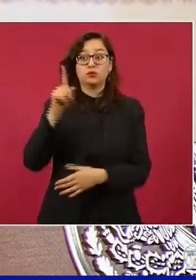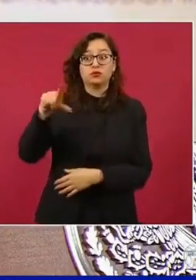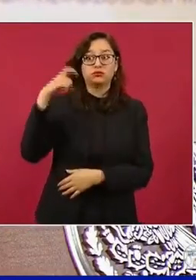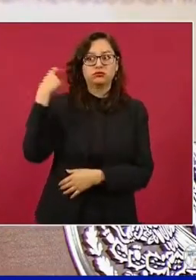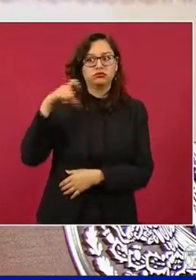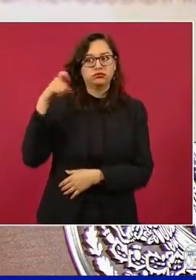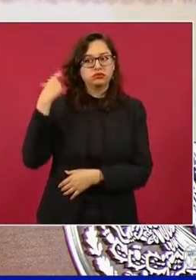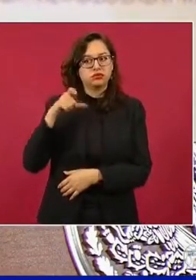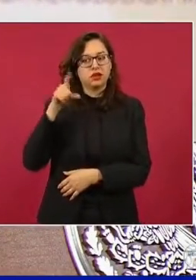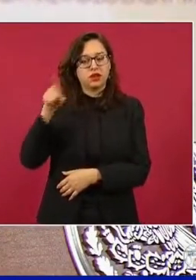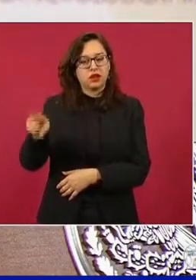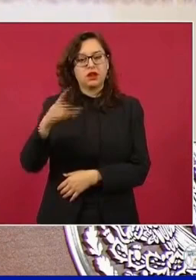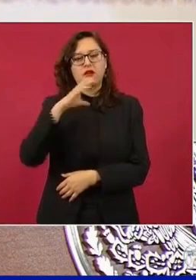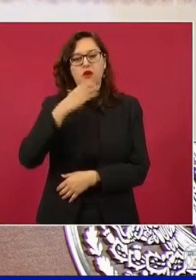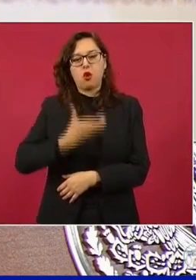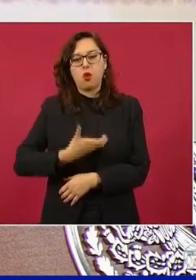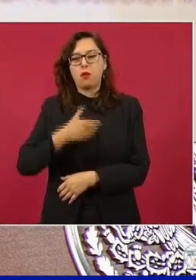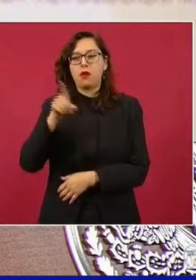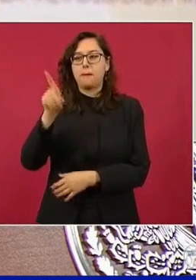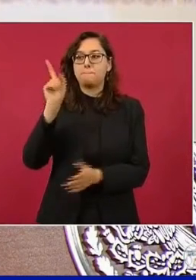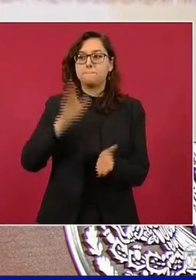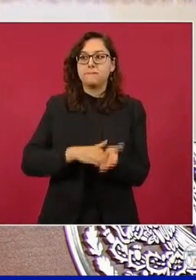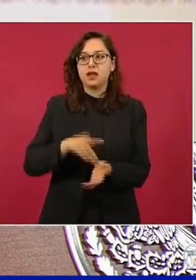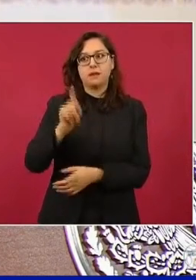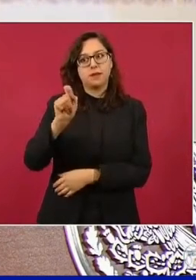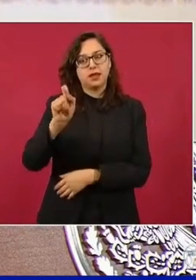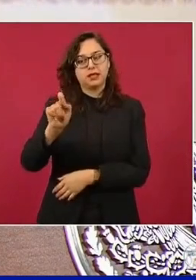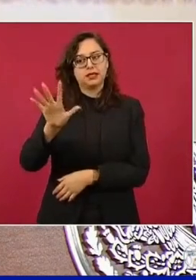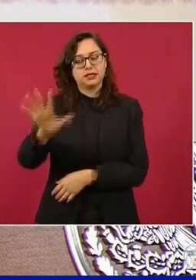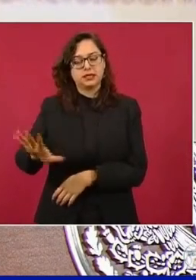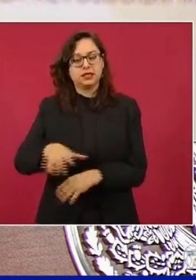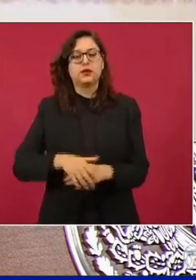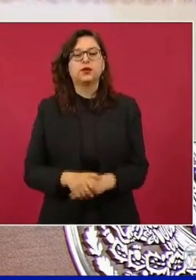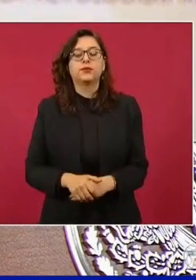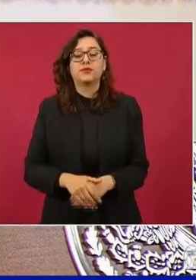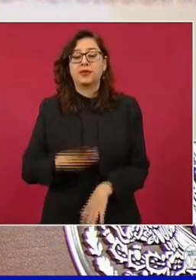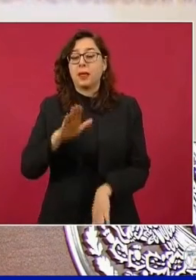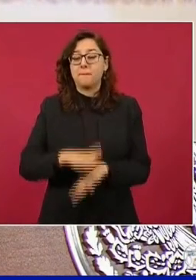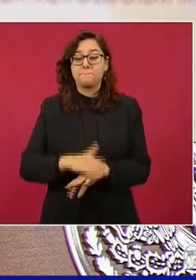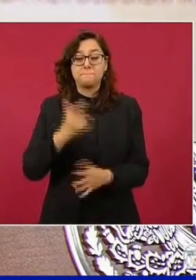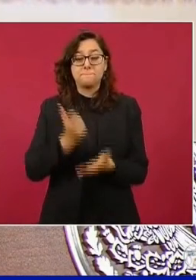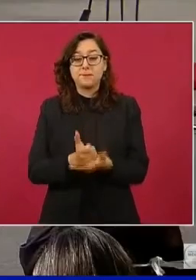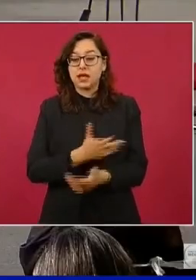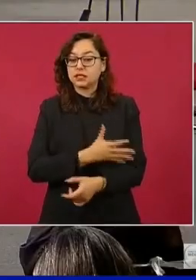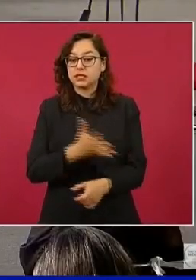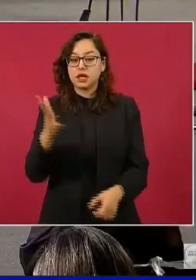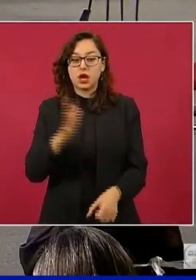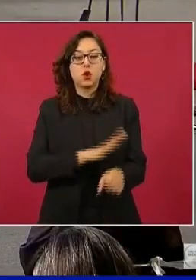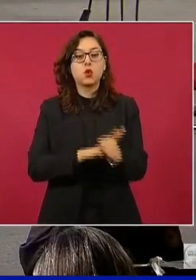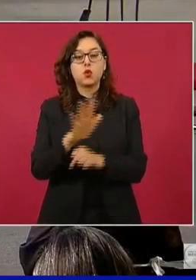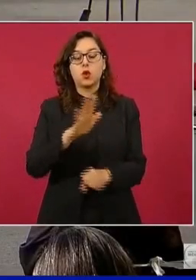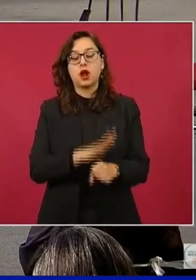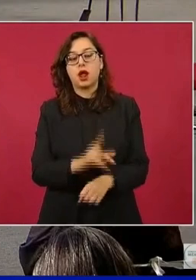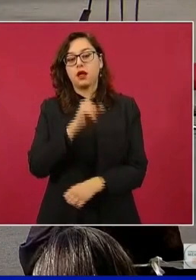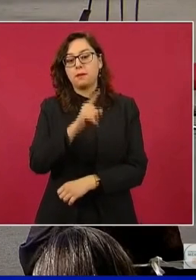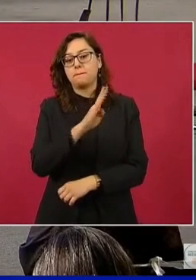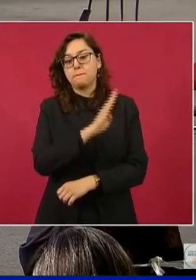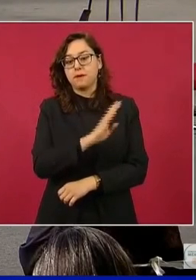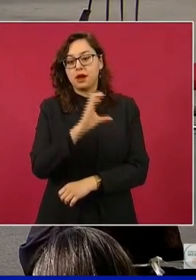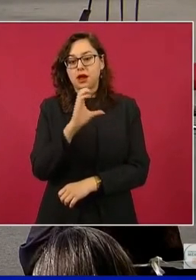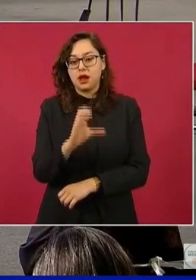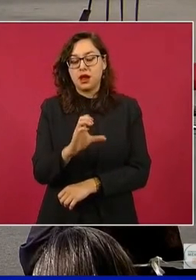mil 25 pesos. La más cara en La Paz, Colima, en La Paz, Baja California,